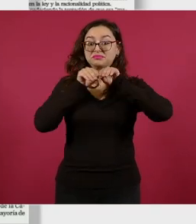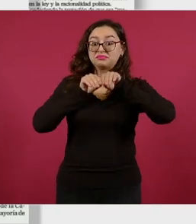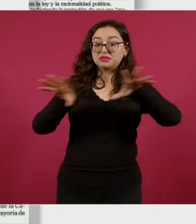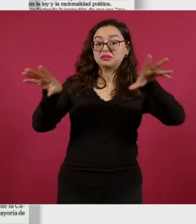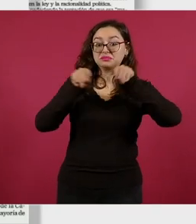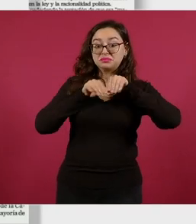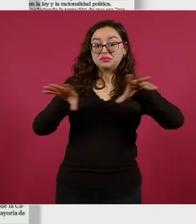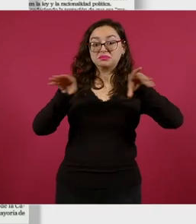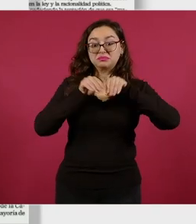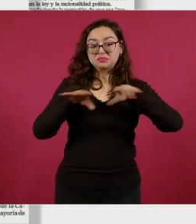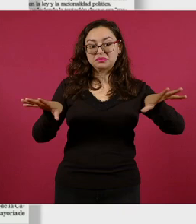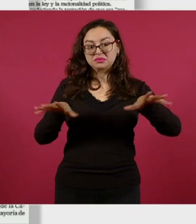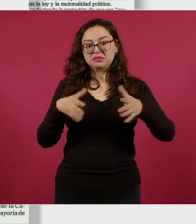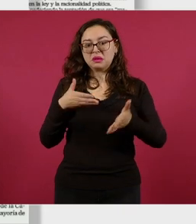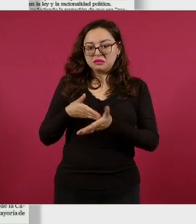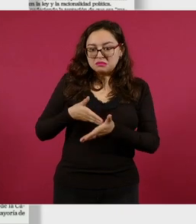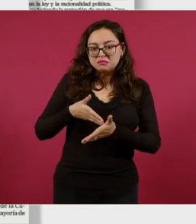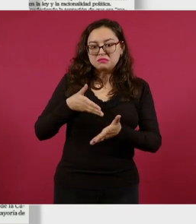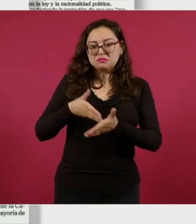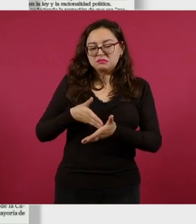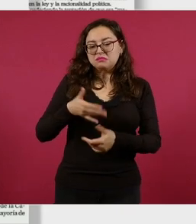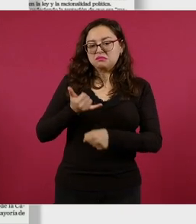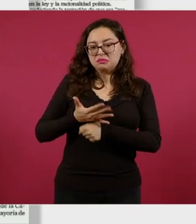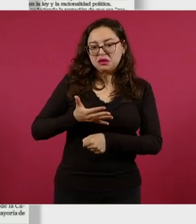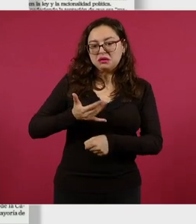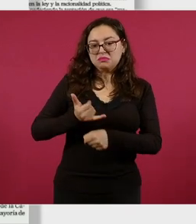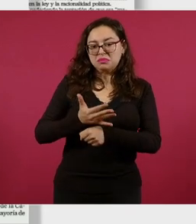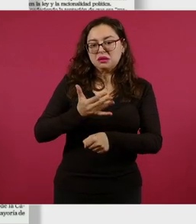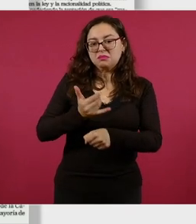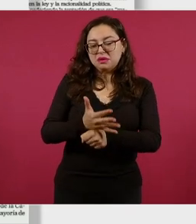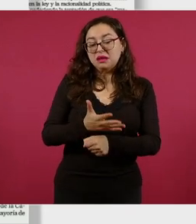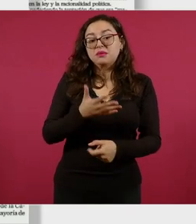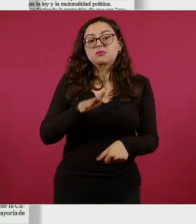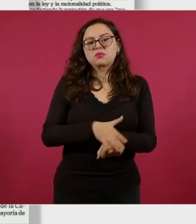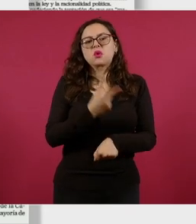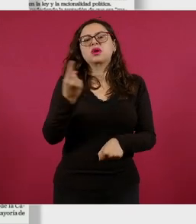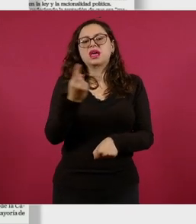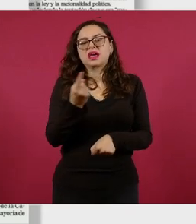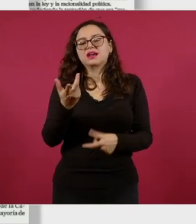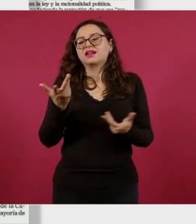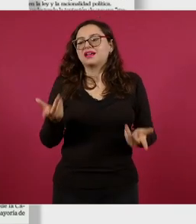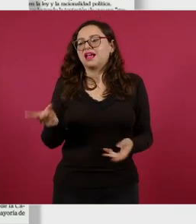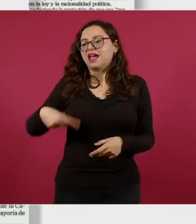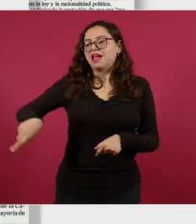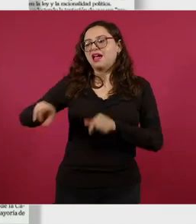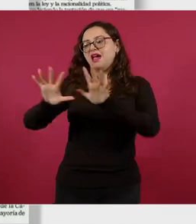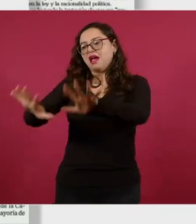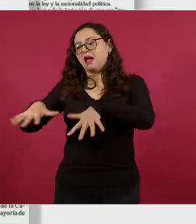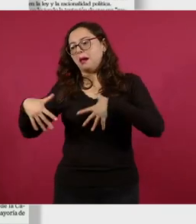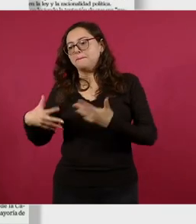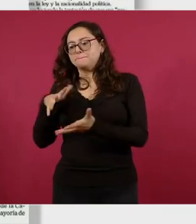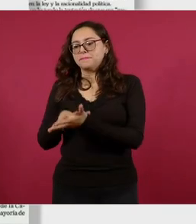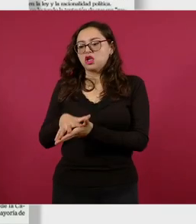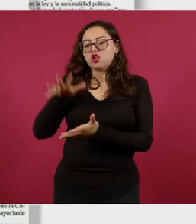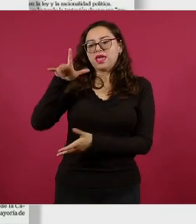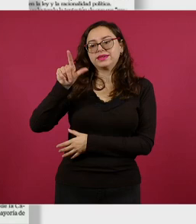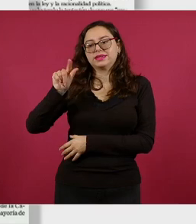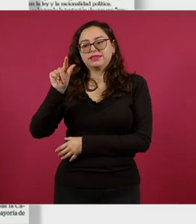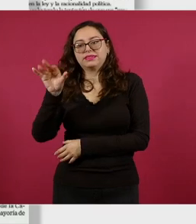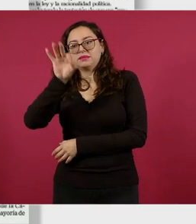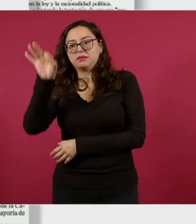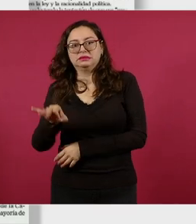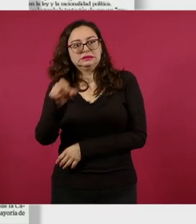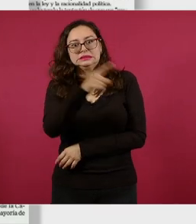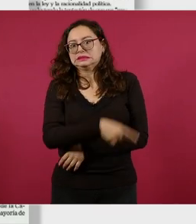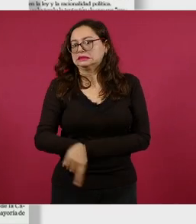impedir. Esto es el fondo de esto, que Morena y sus aliados alcancen la mayoría calificada en el Congreso